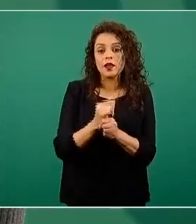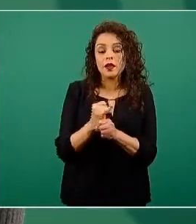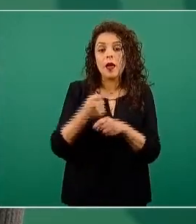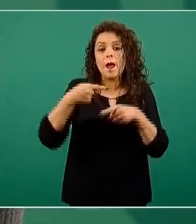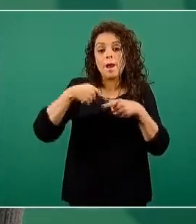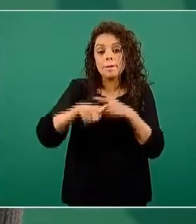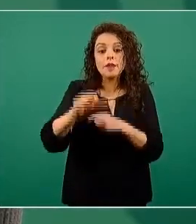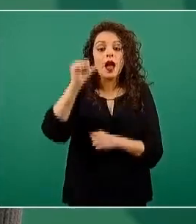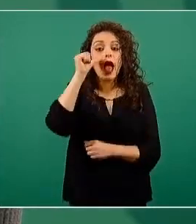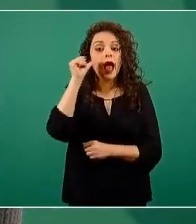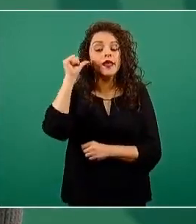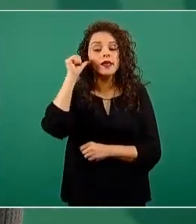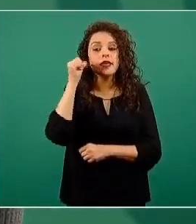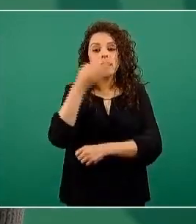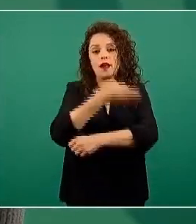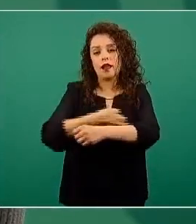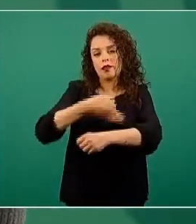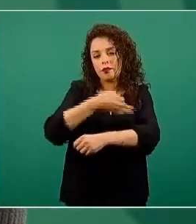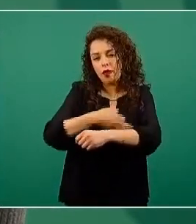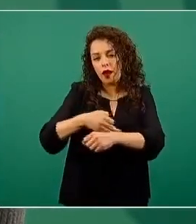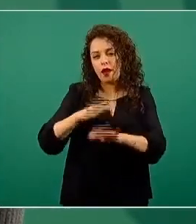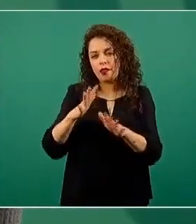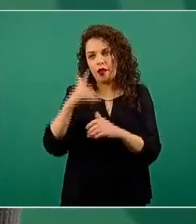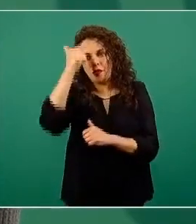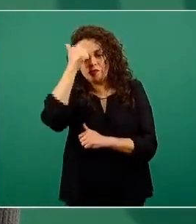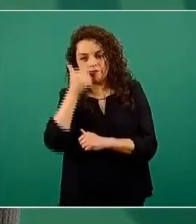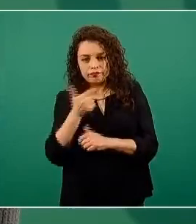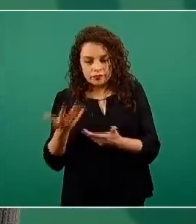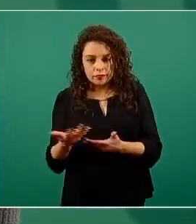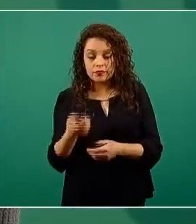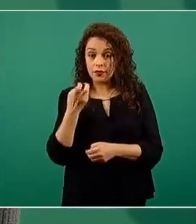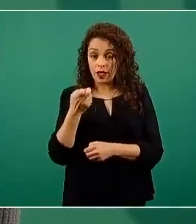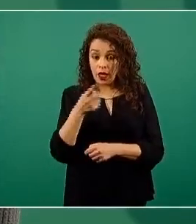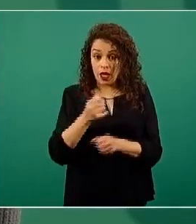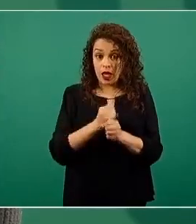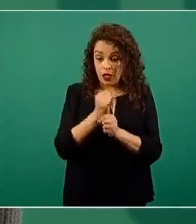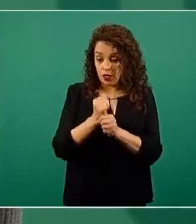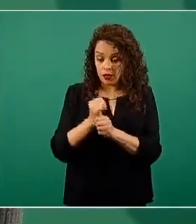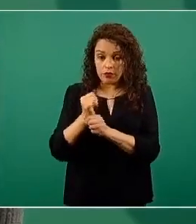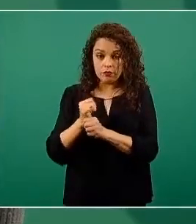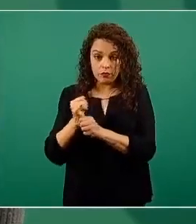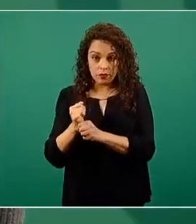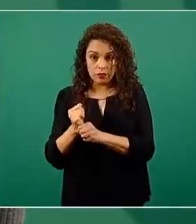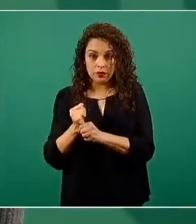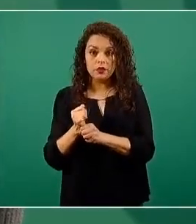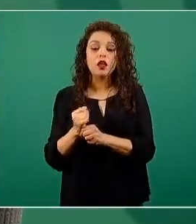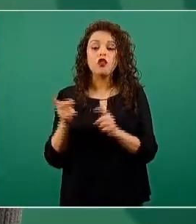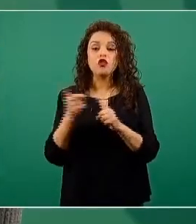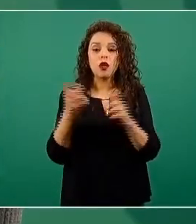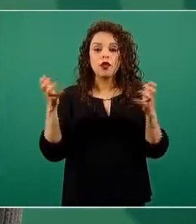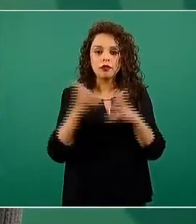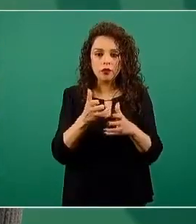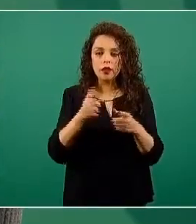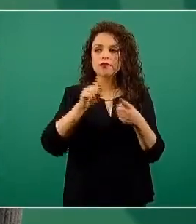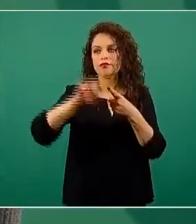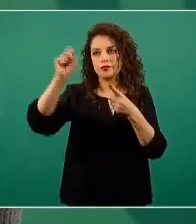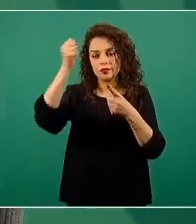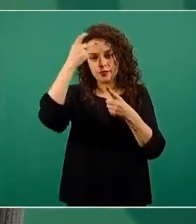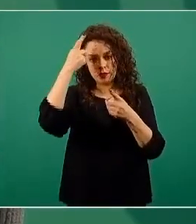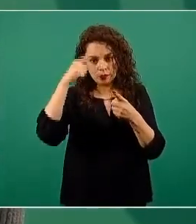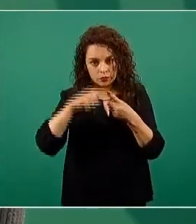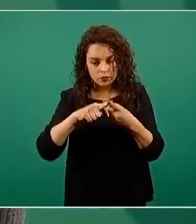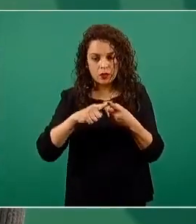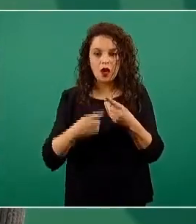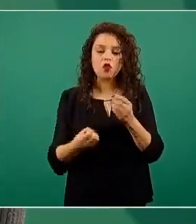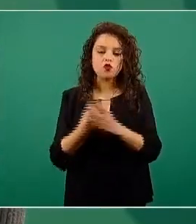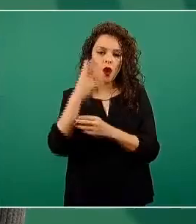día de ayer por la tarde-noche. Además, igual la investigación, como lo dije, está siendo realizada en San Luis Potosí en Nuevo León. Entonces,